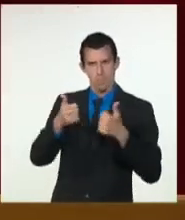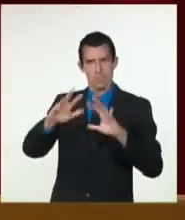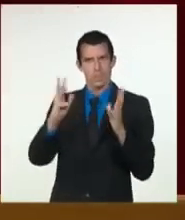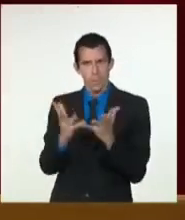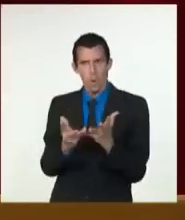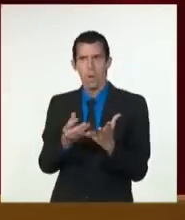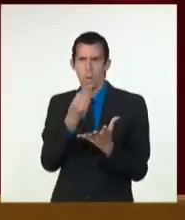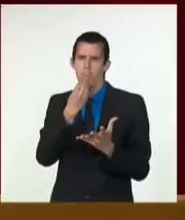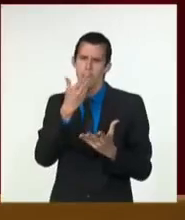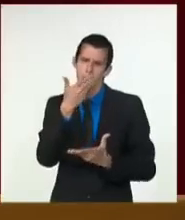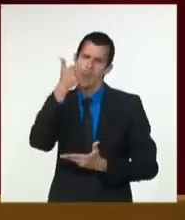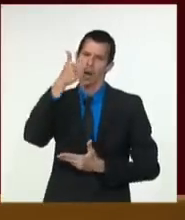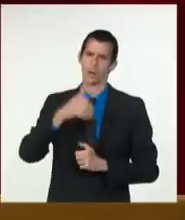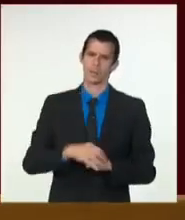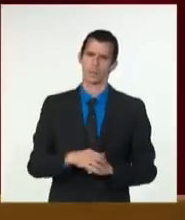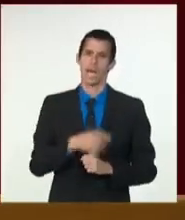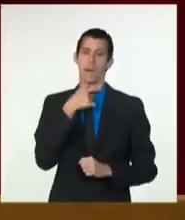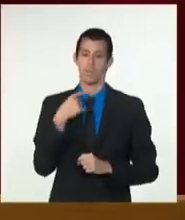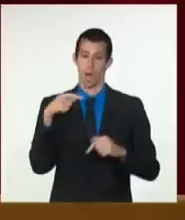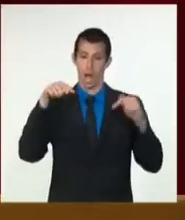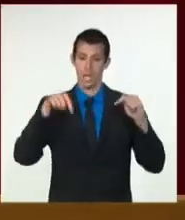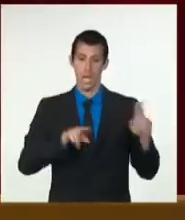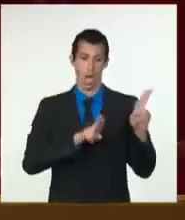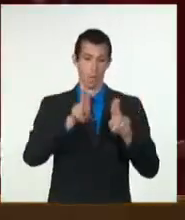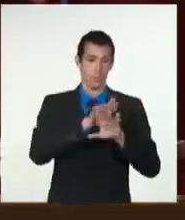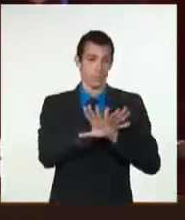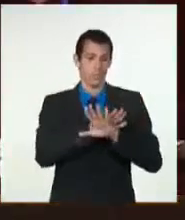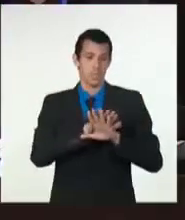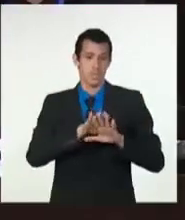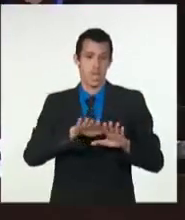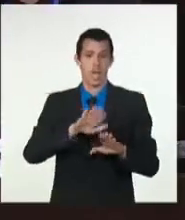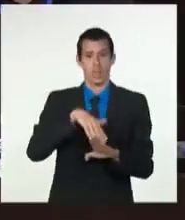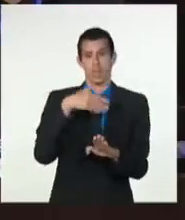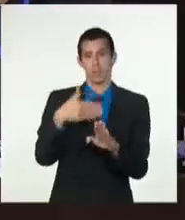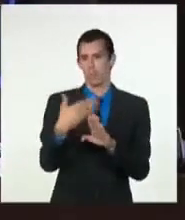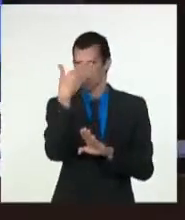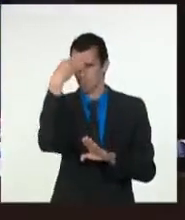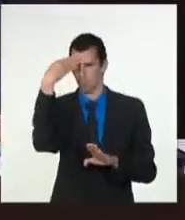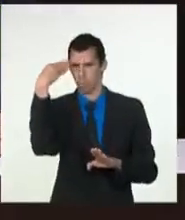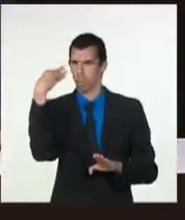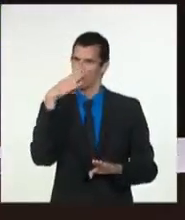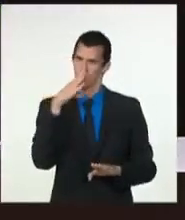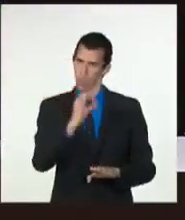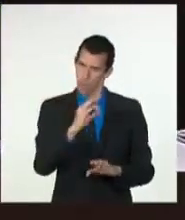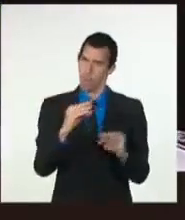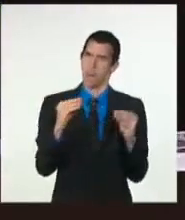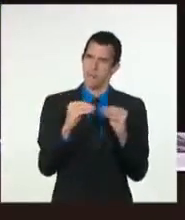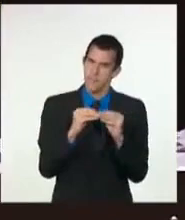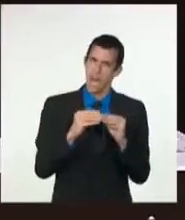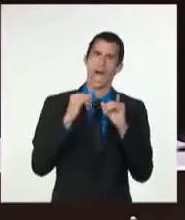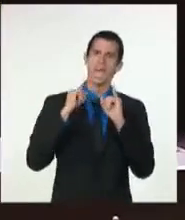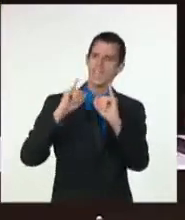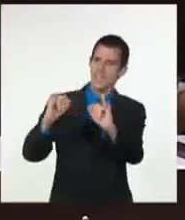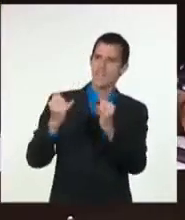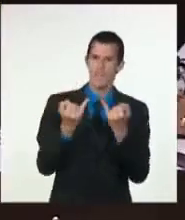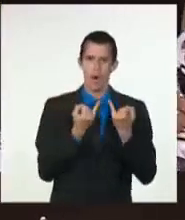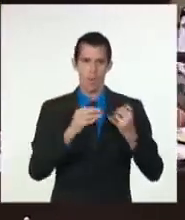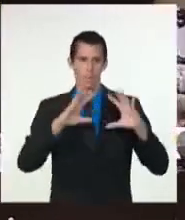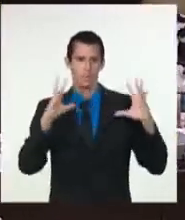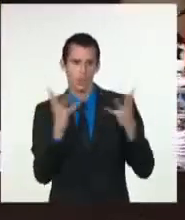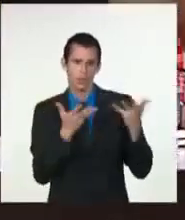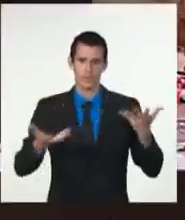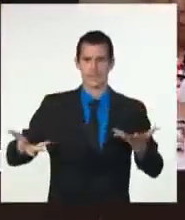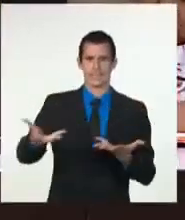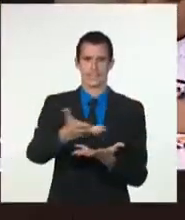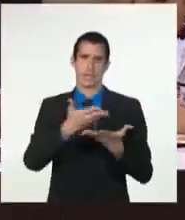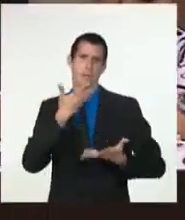estoy seguro de que vamos a presionar los precios a la baja pero ante todo debemos consagrarnos a crear